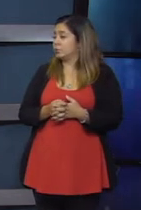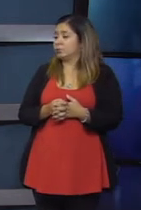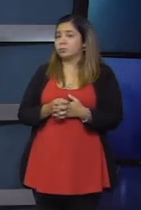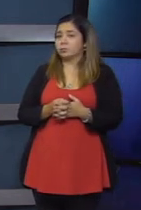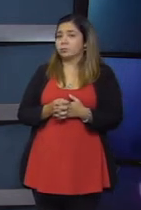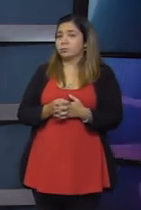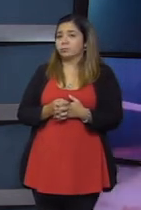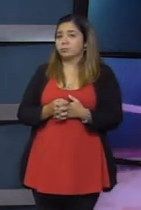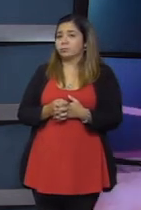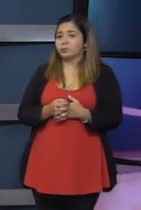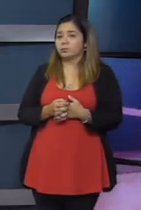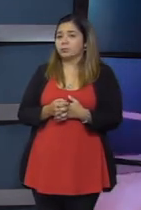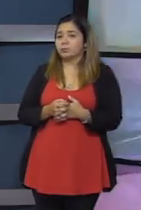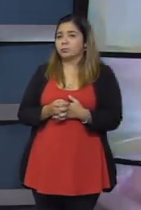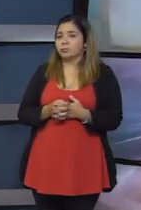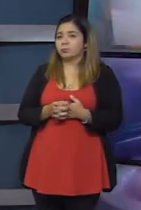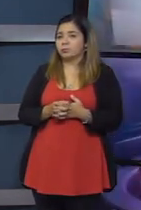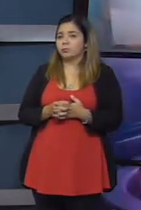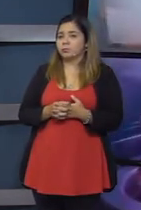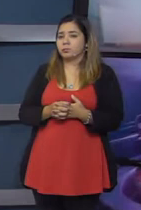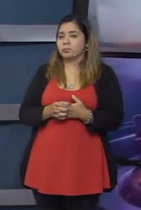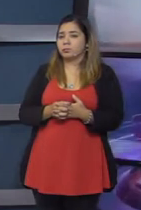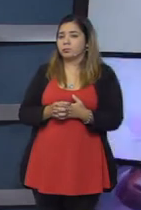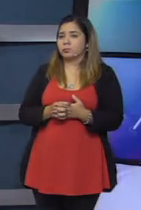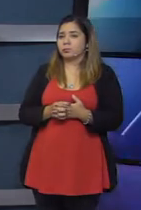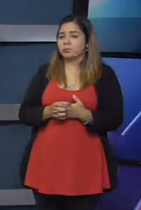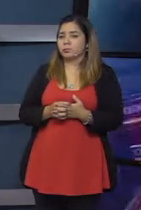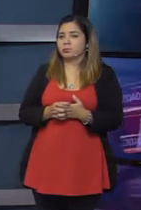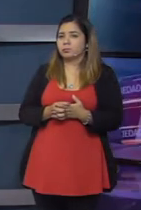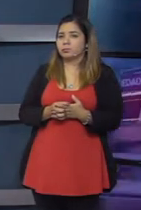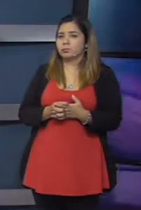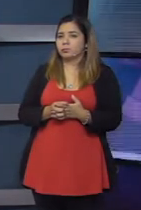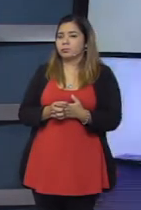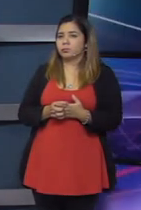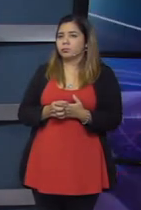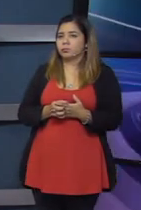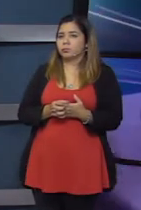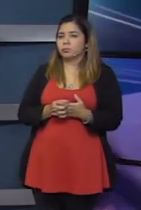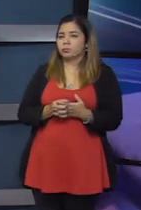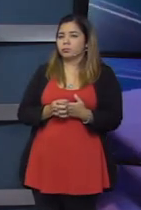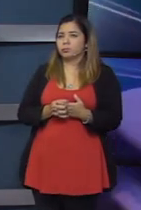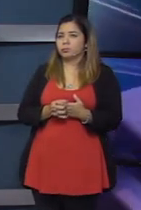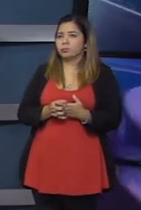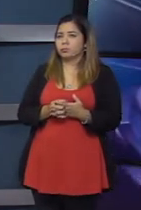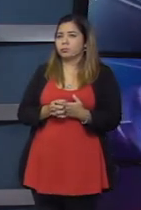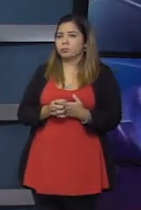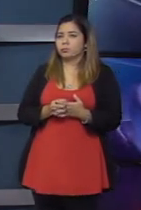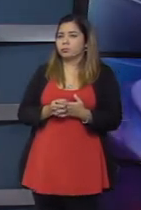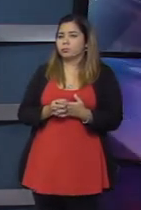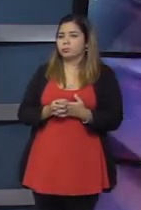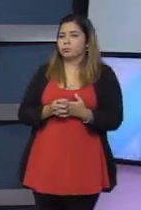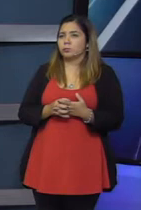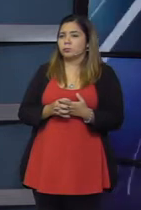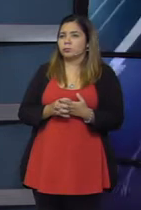a las de un ministro y por ende los sueldos deben ser asimilables a lo mismo. Y aparte,